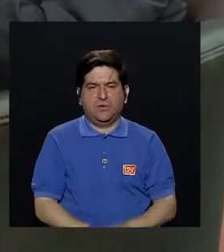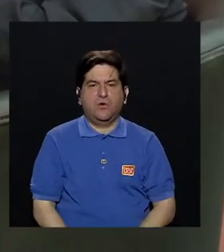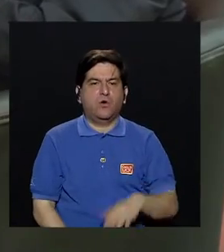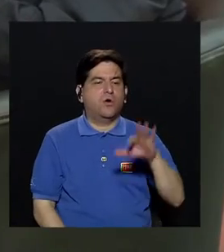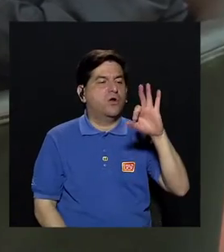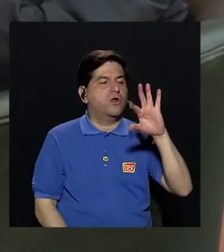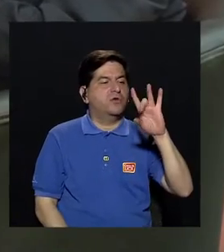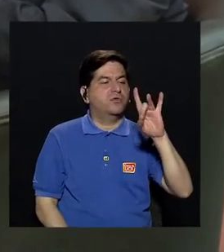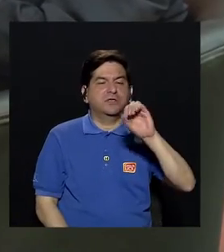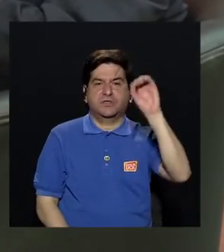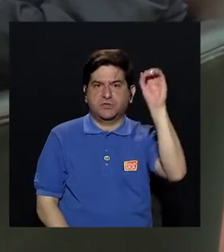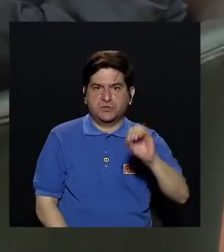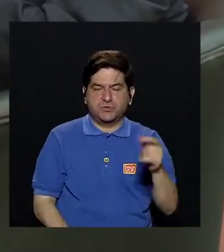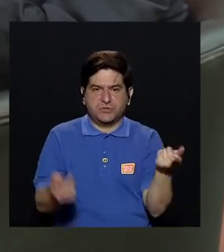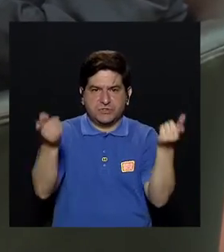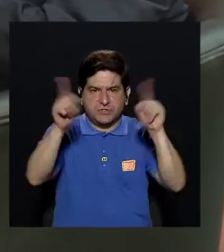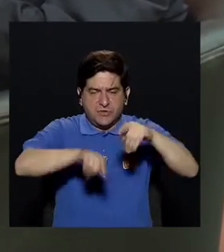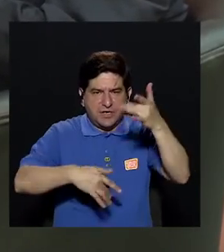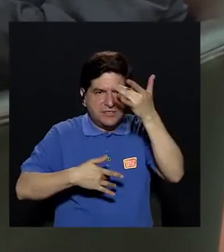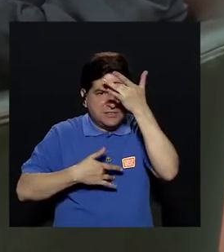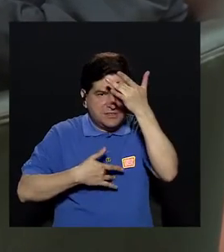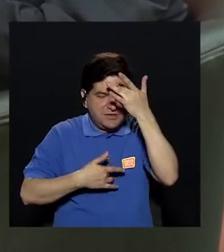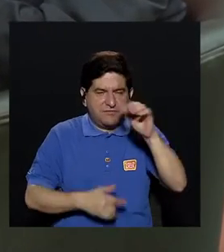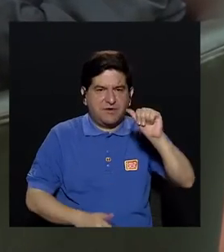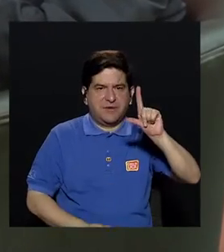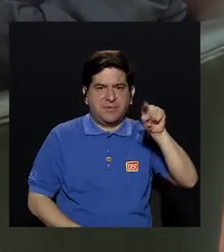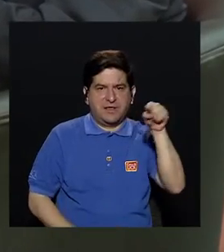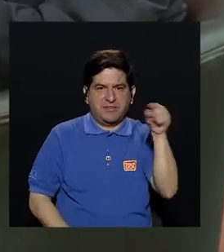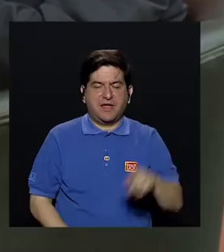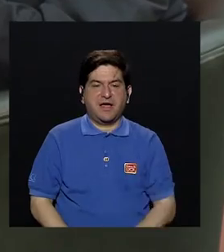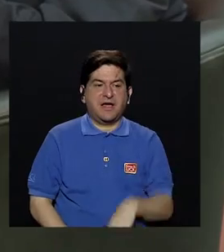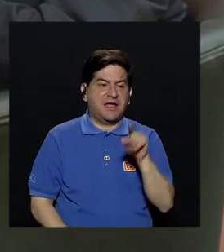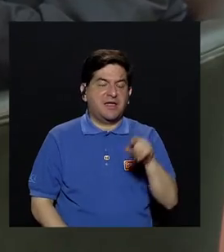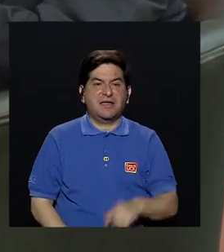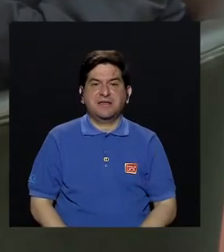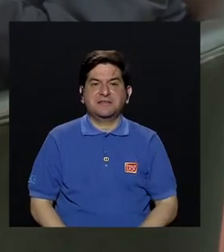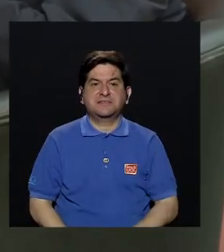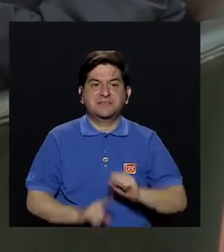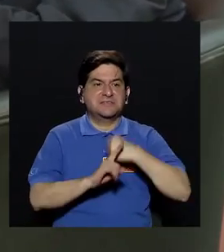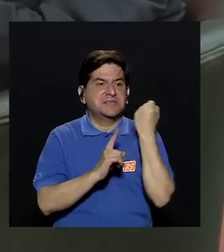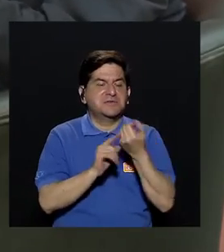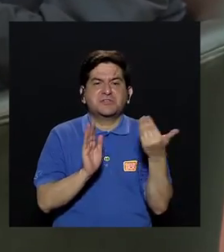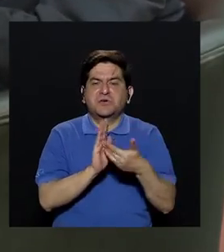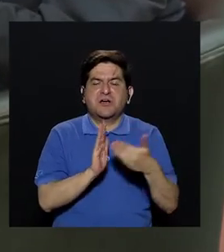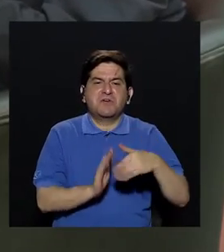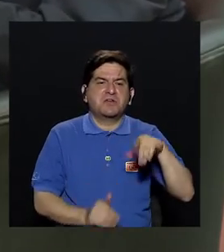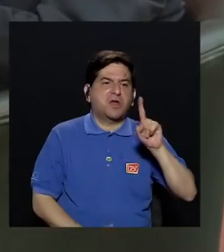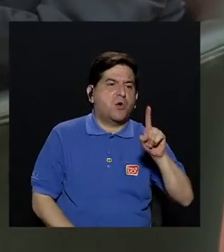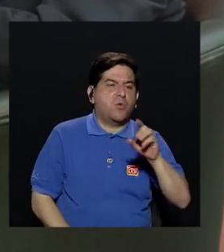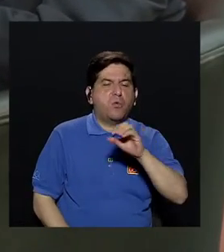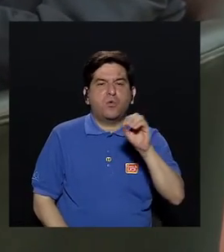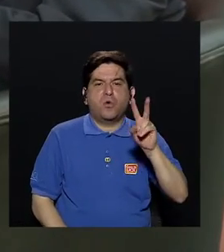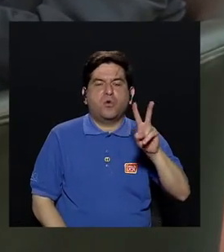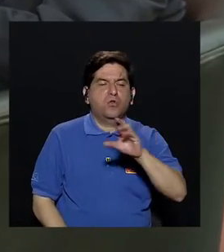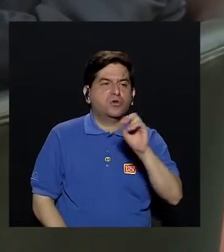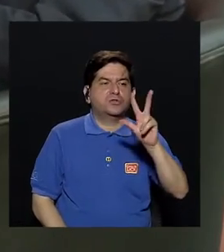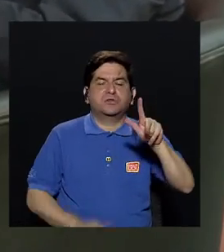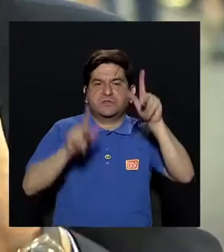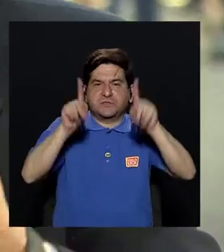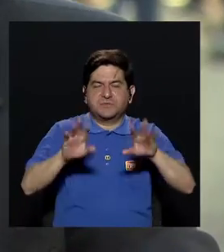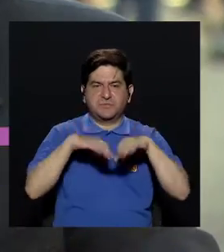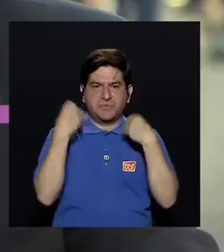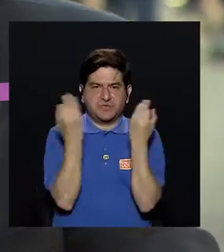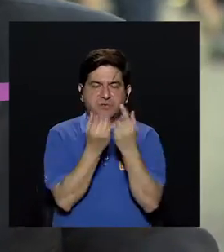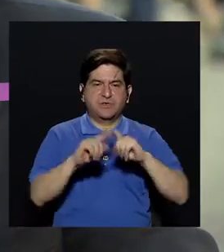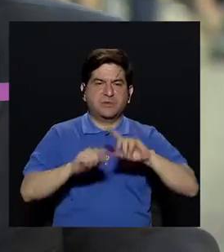98% de los casos de enfermedad de Alzheimer se llama esporádico. Afecta a uno, dos, tres miembros de una familia,